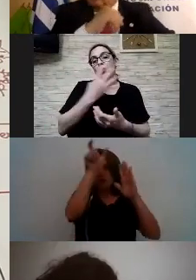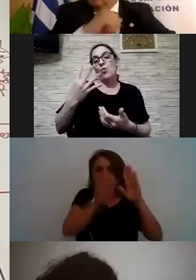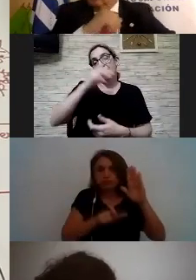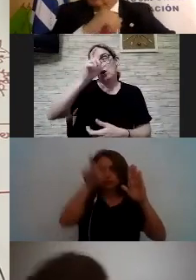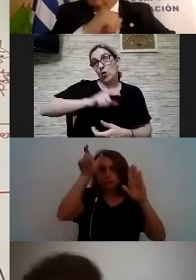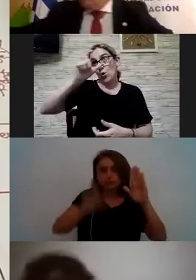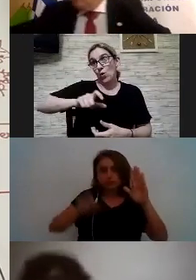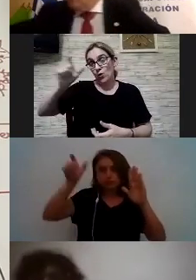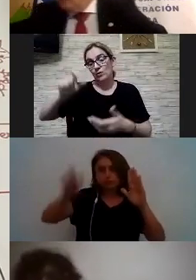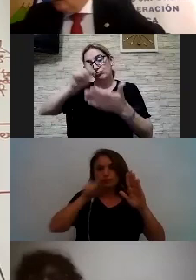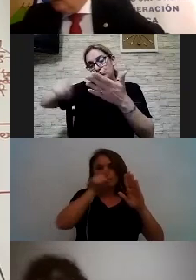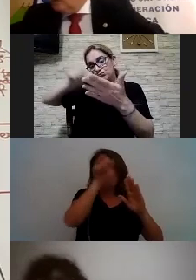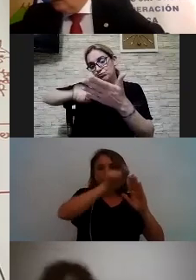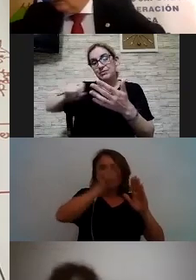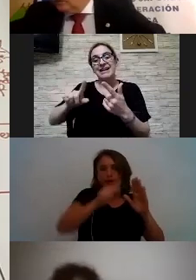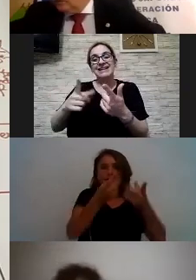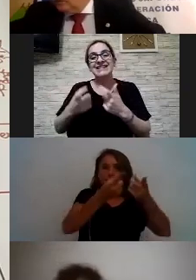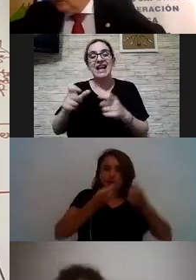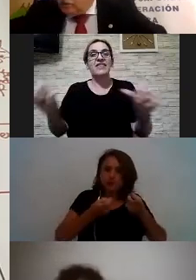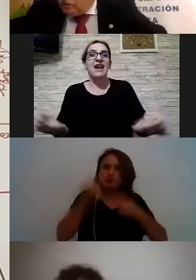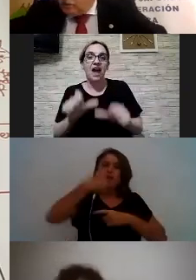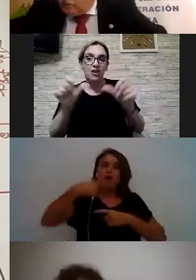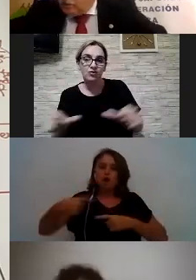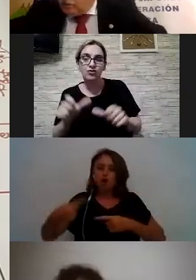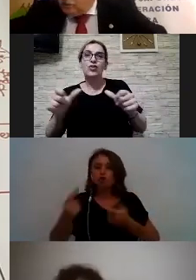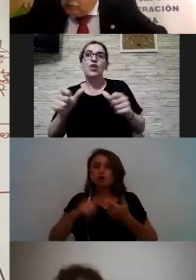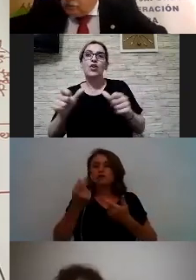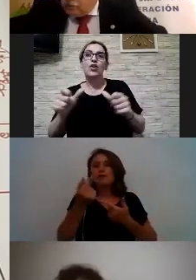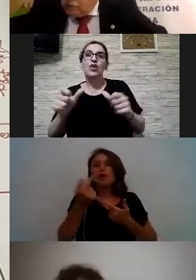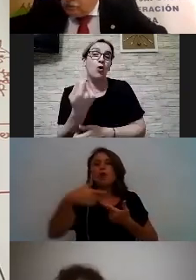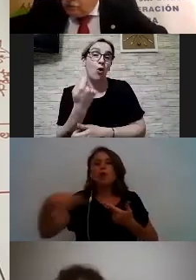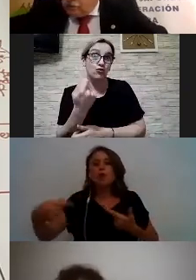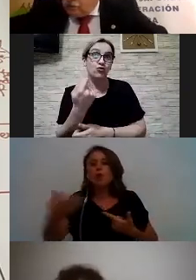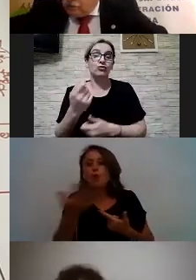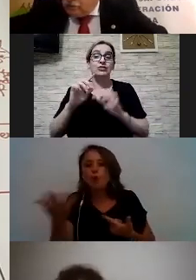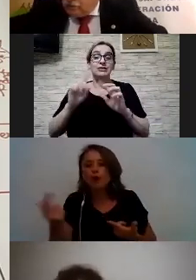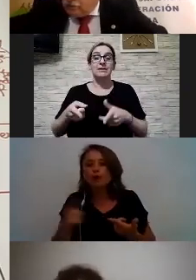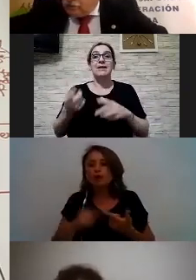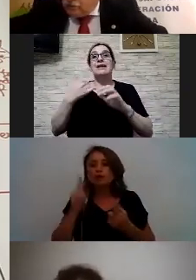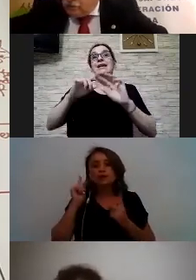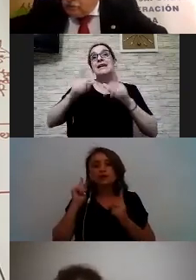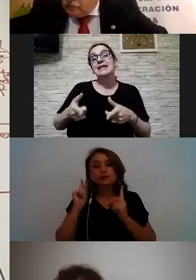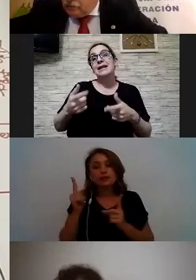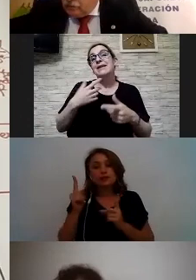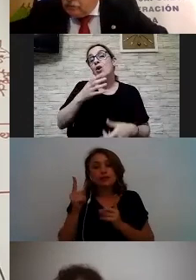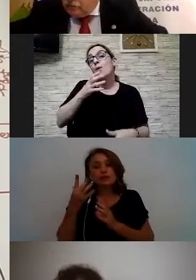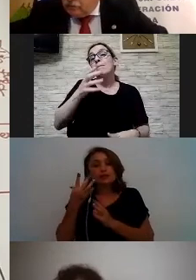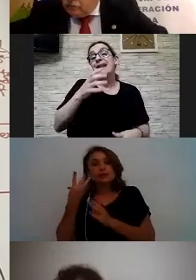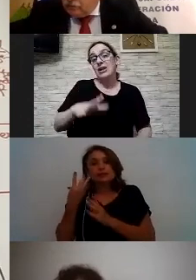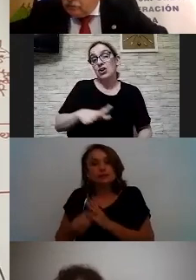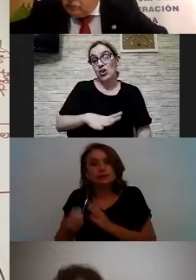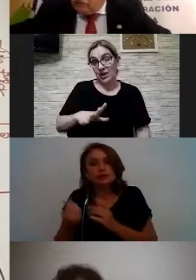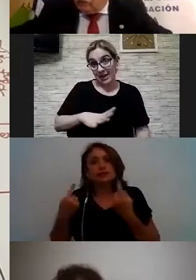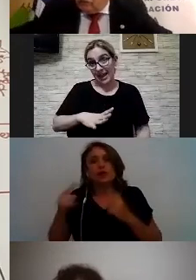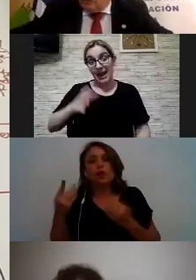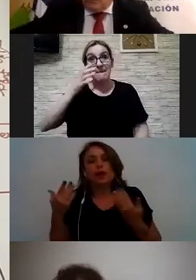necesidades las acciones los costos y también los riesgos ¿sí? que puede haber en